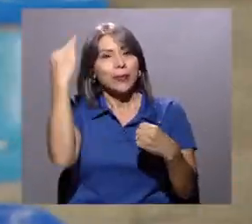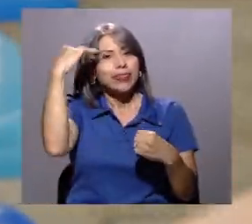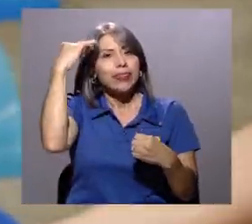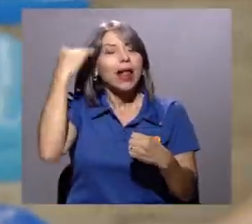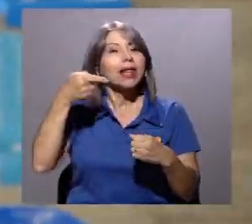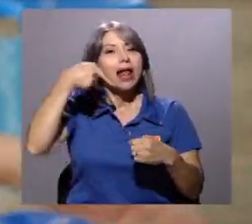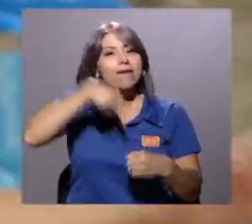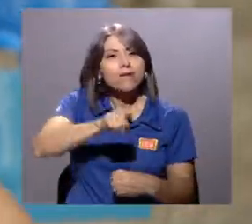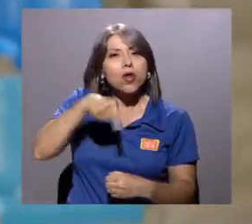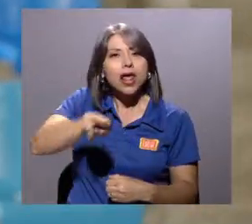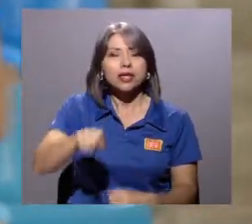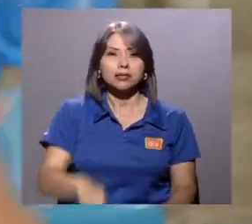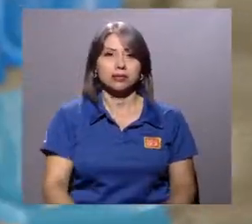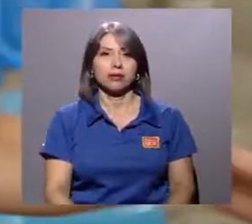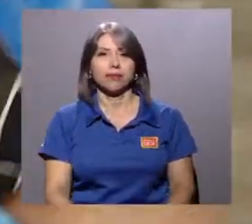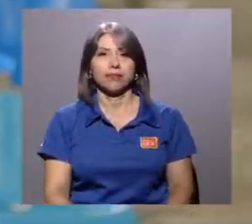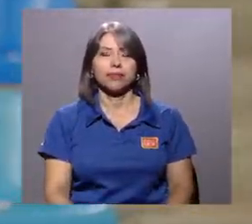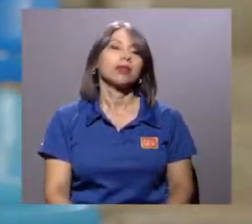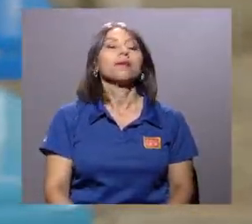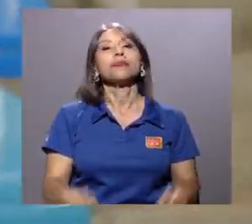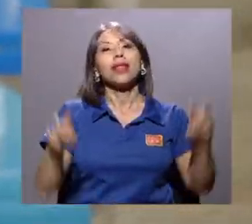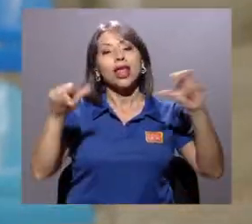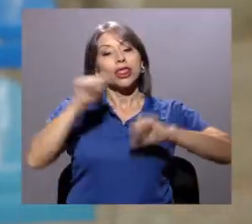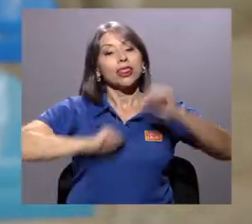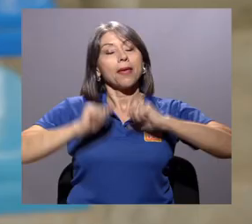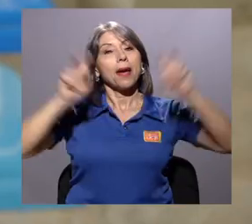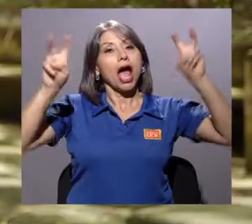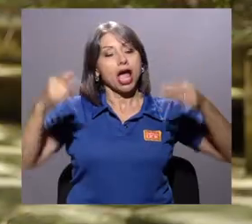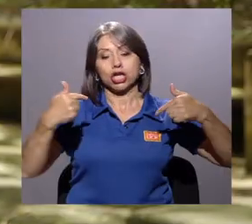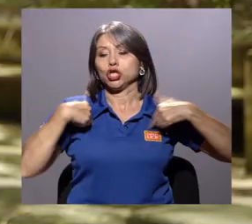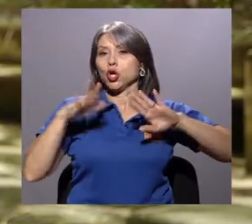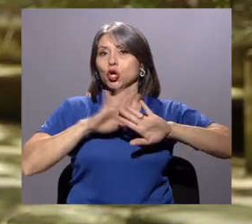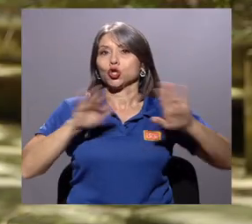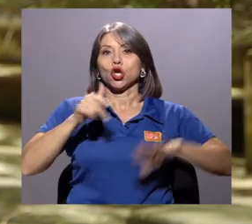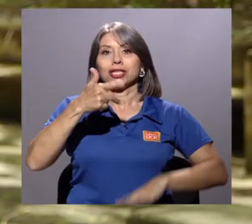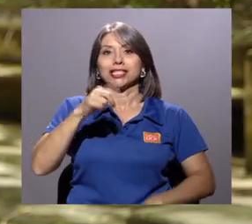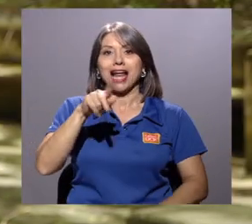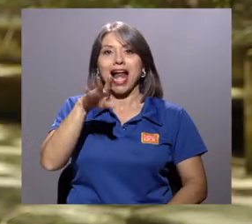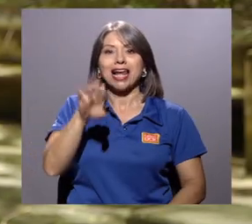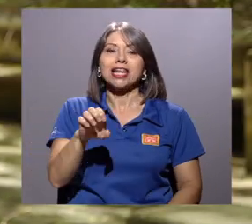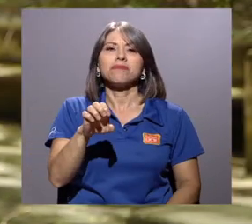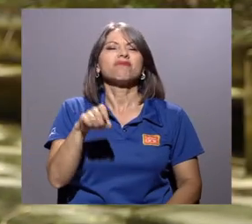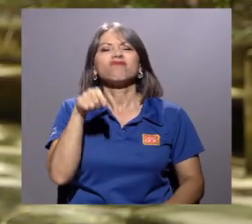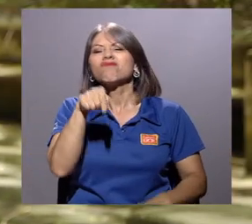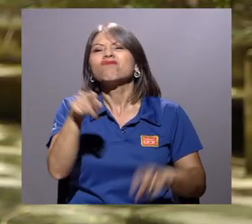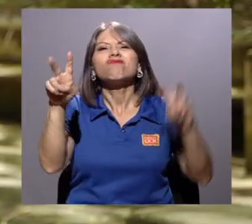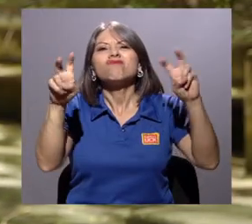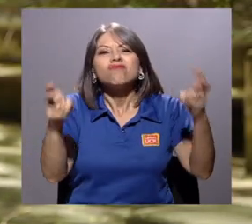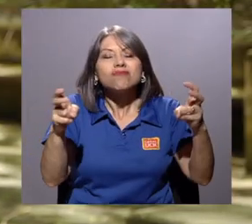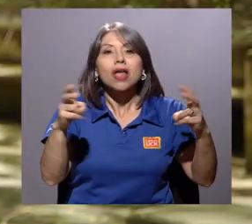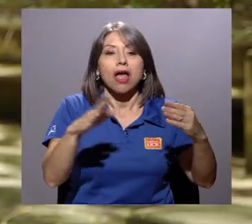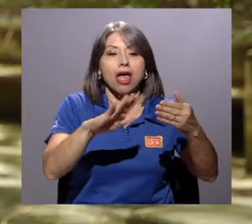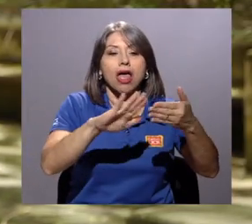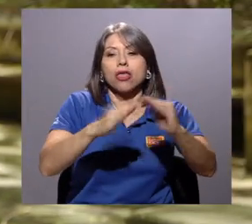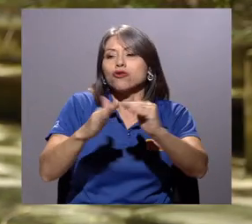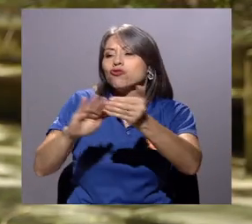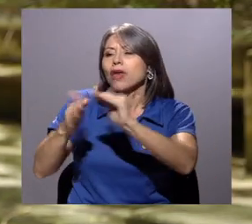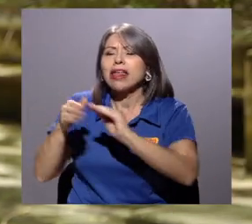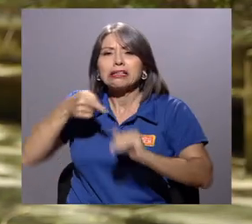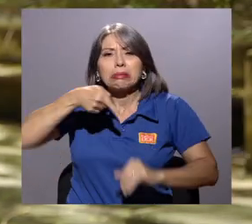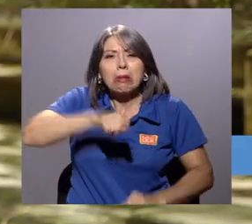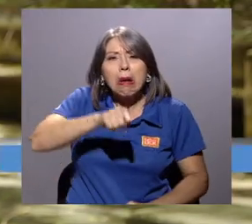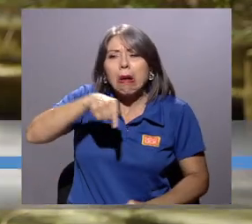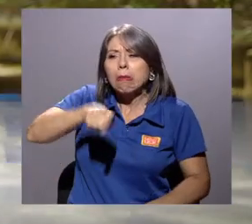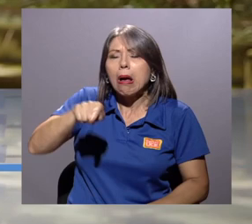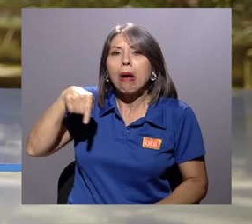violencia. Yo no soy Charlie, trata sobre la violencia en las ciudades y cómo el sistema no